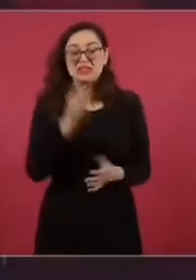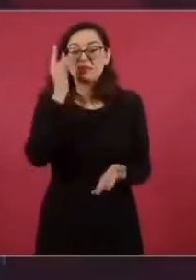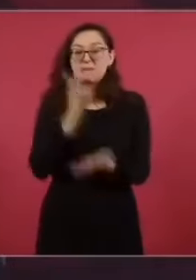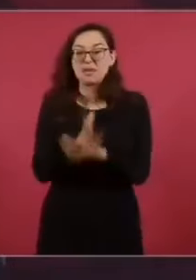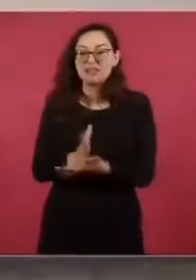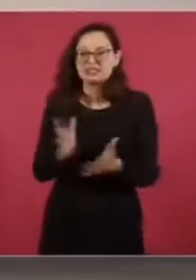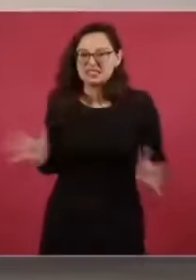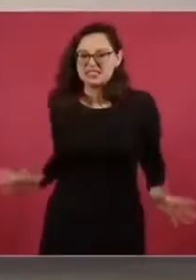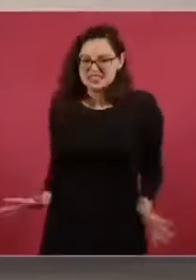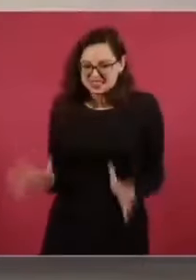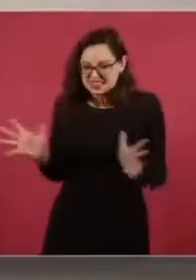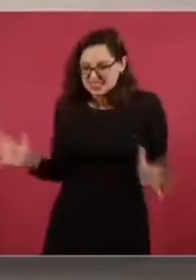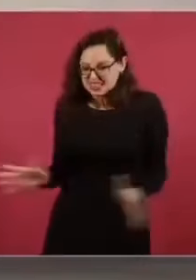los problemas. Gracias.